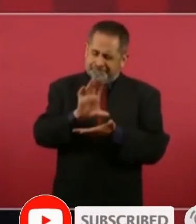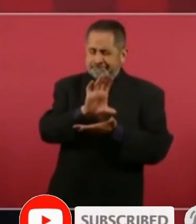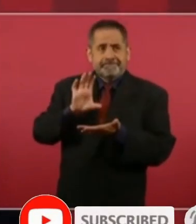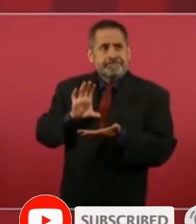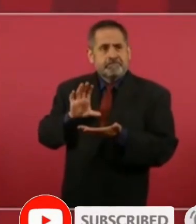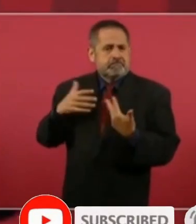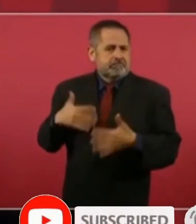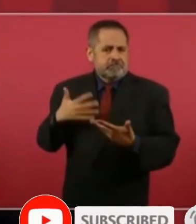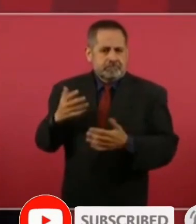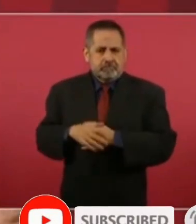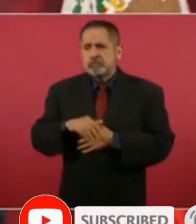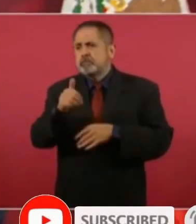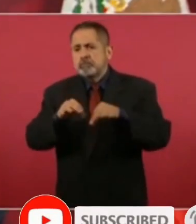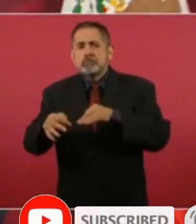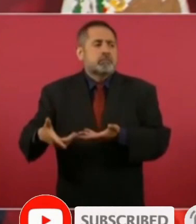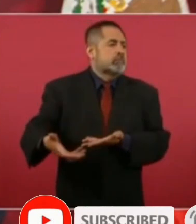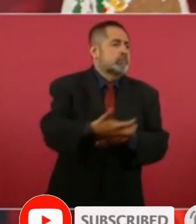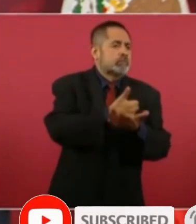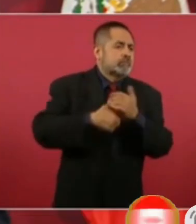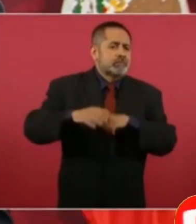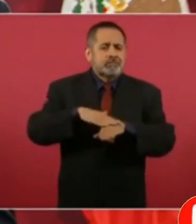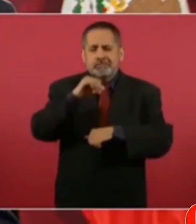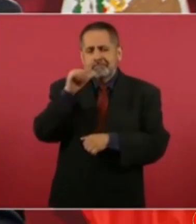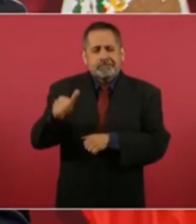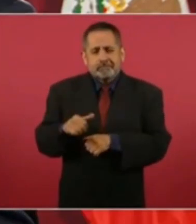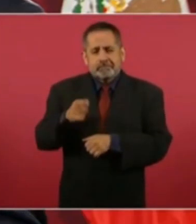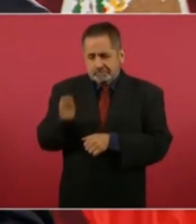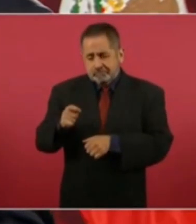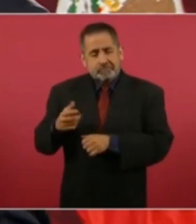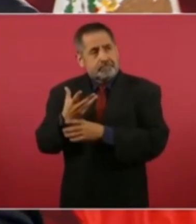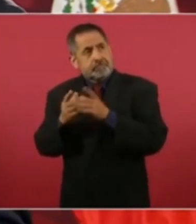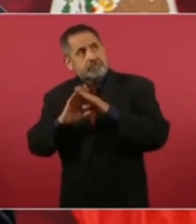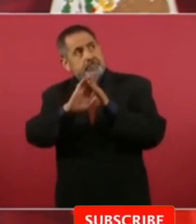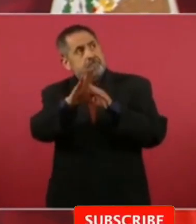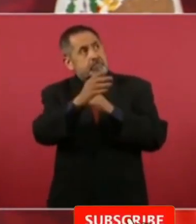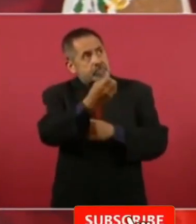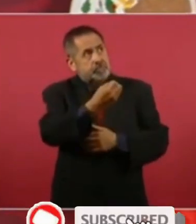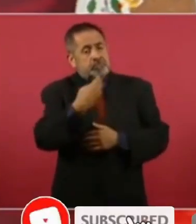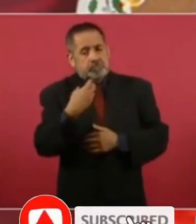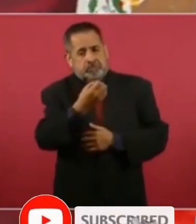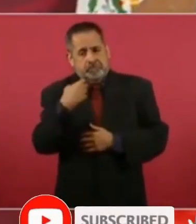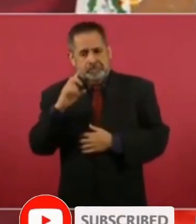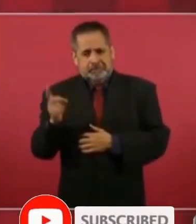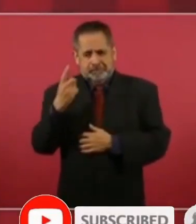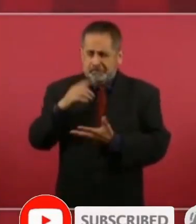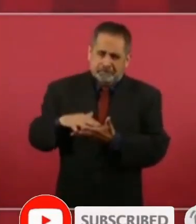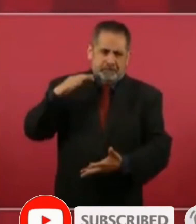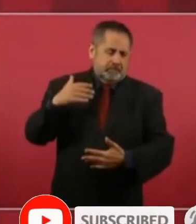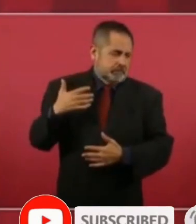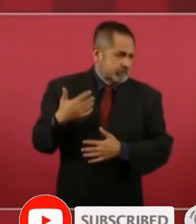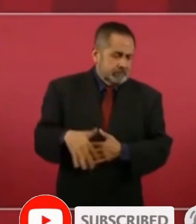Ninguna actividad. Además, con